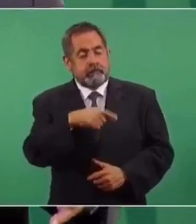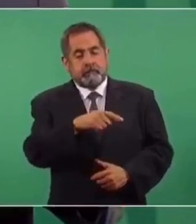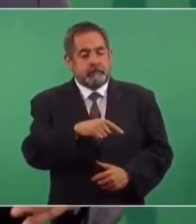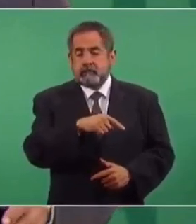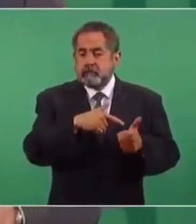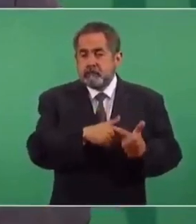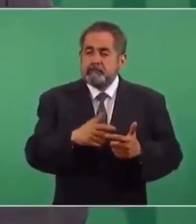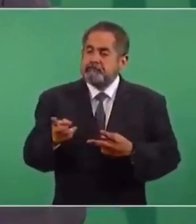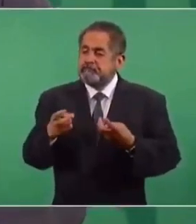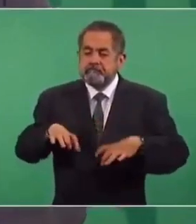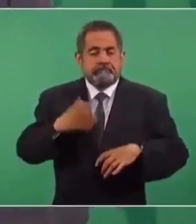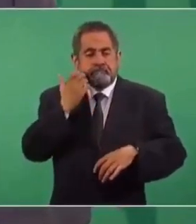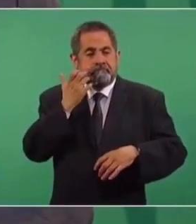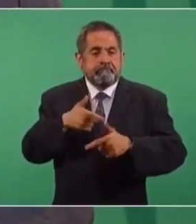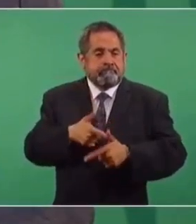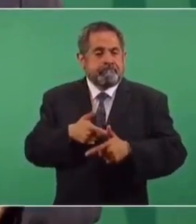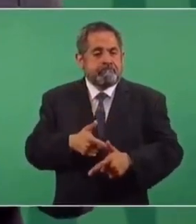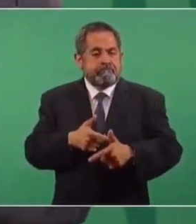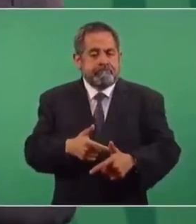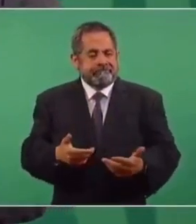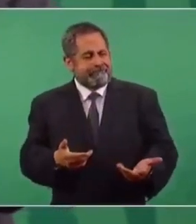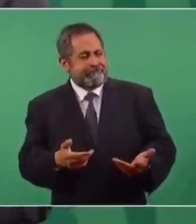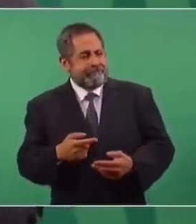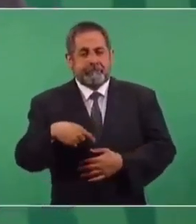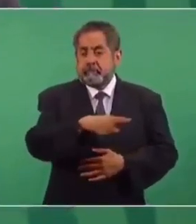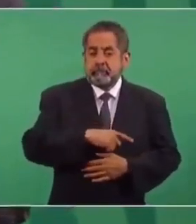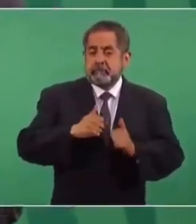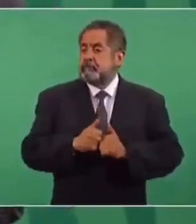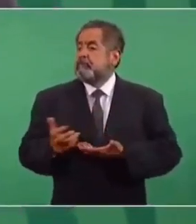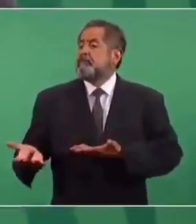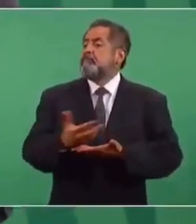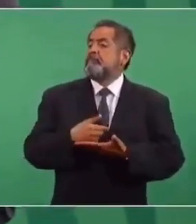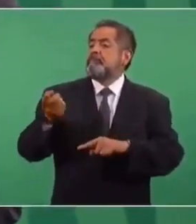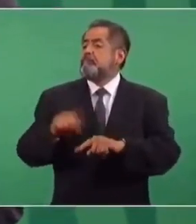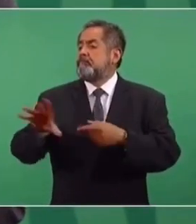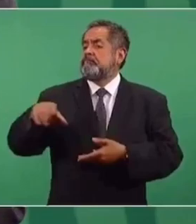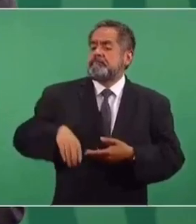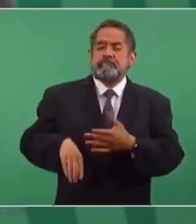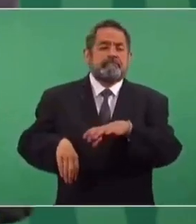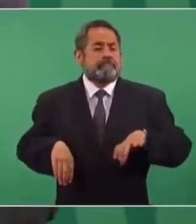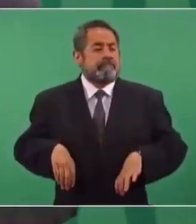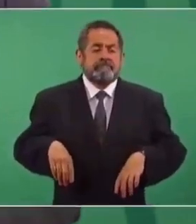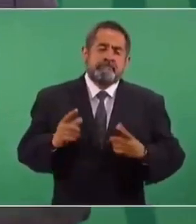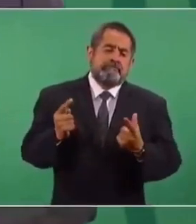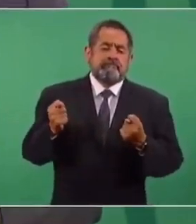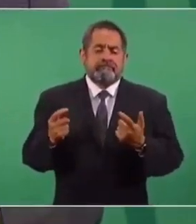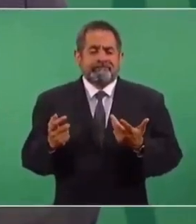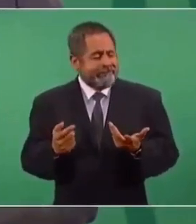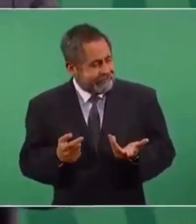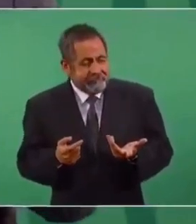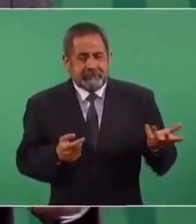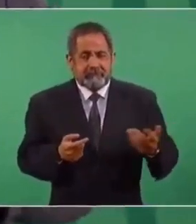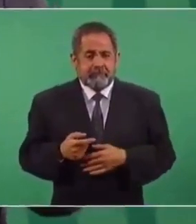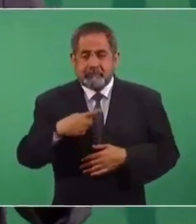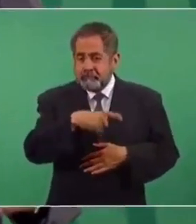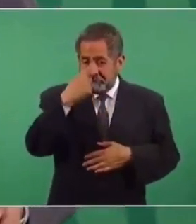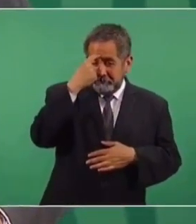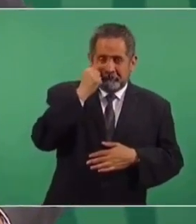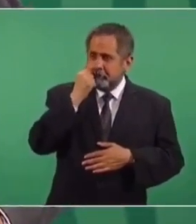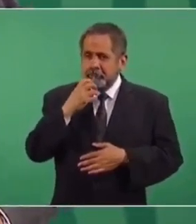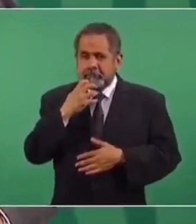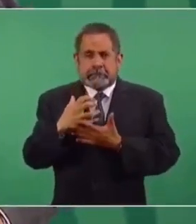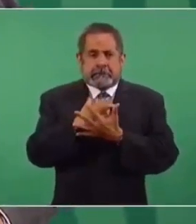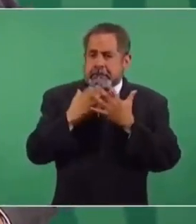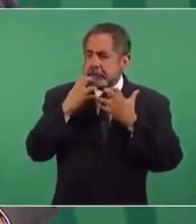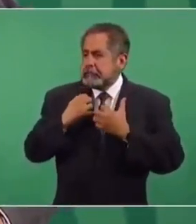seguir robando, para seguirse quedando con lo que es del pueblo. Y no les importa que en ese afán de lucro